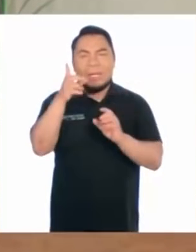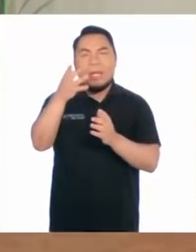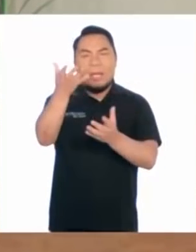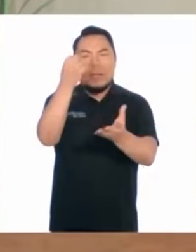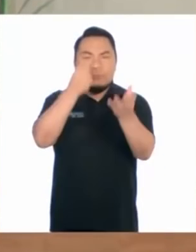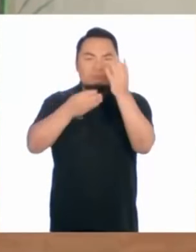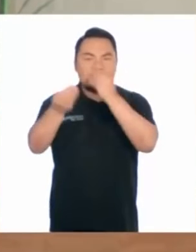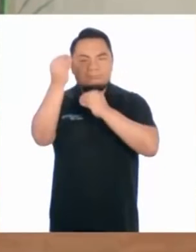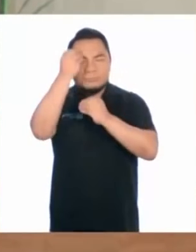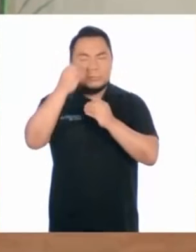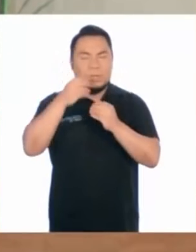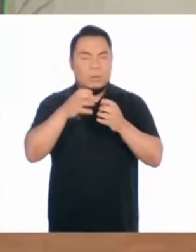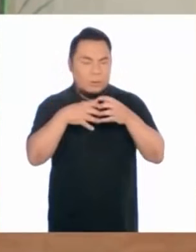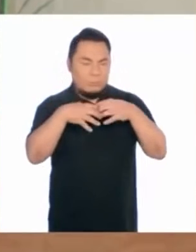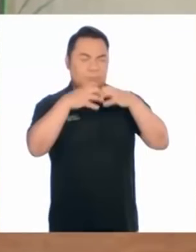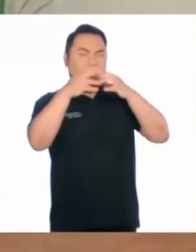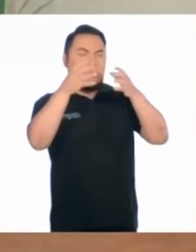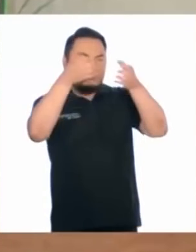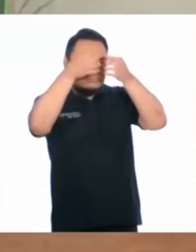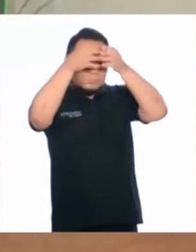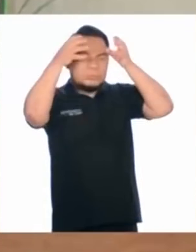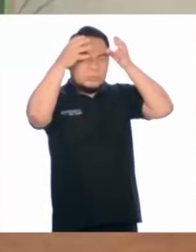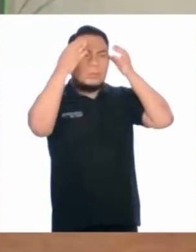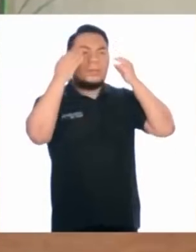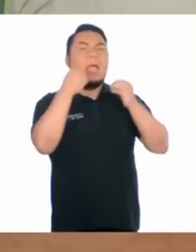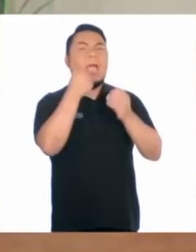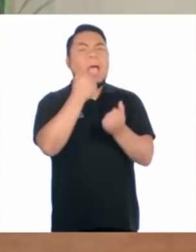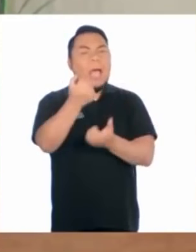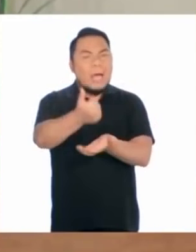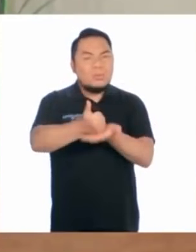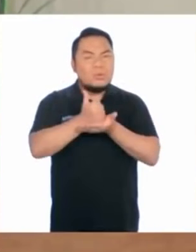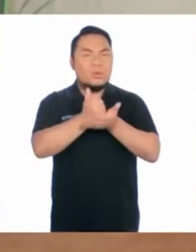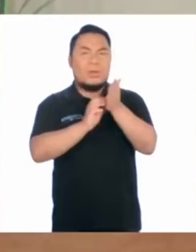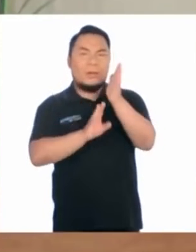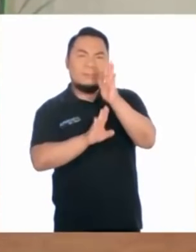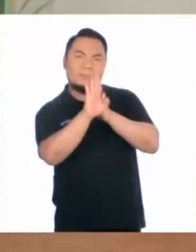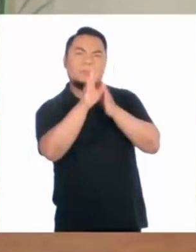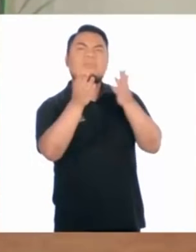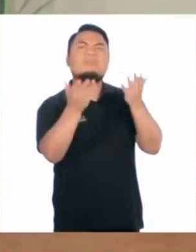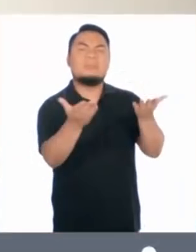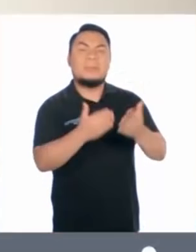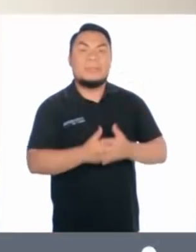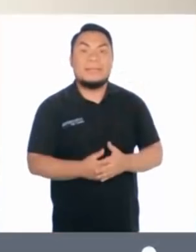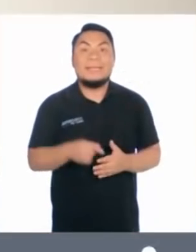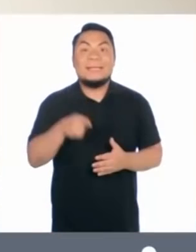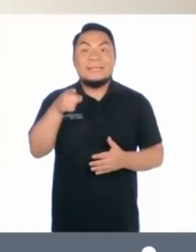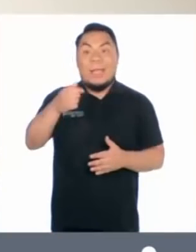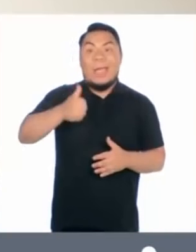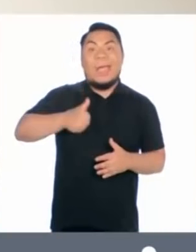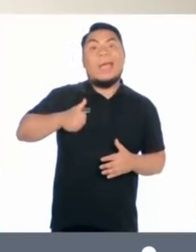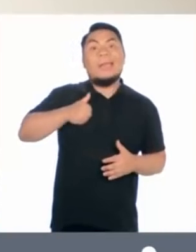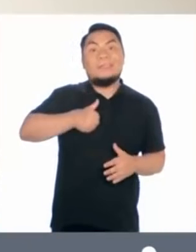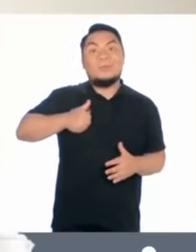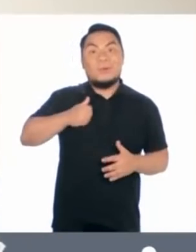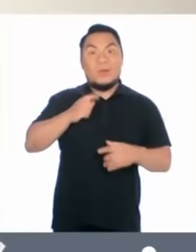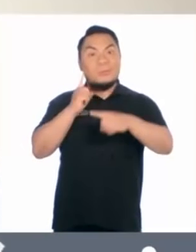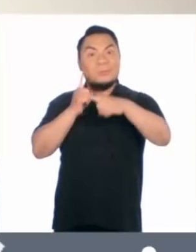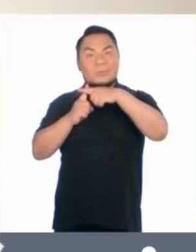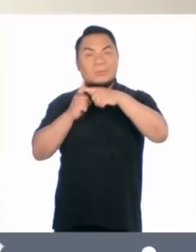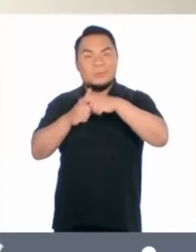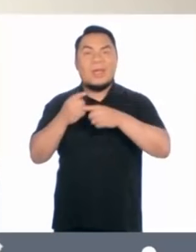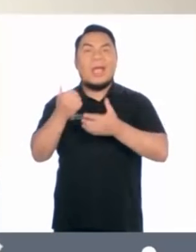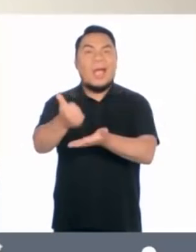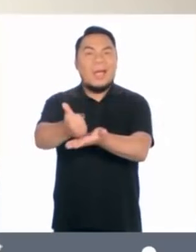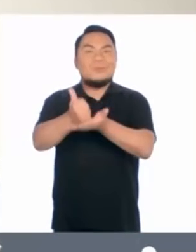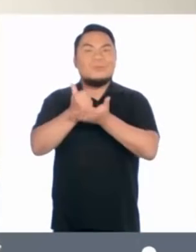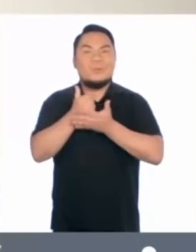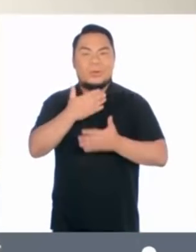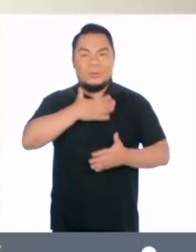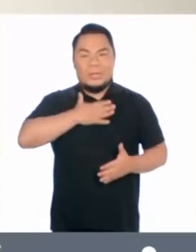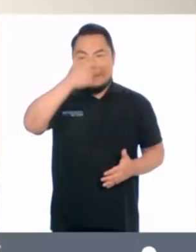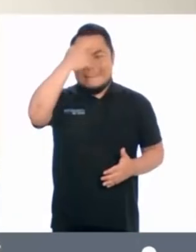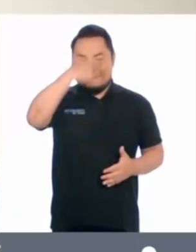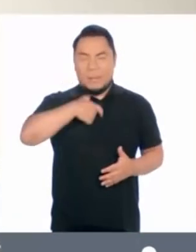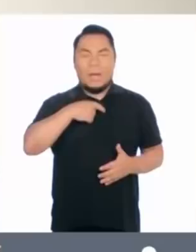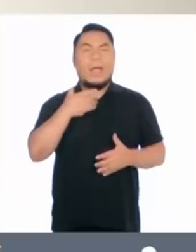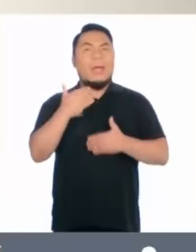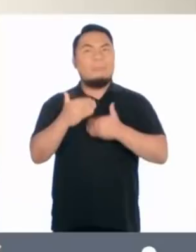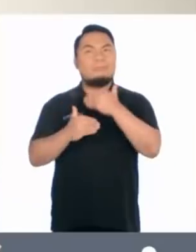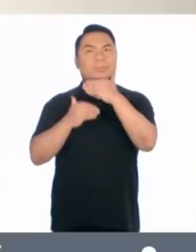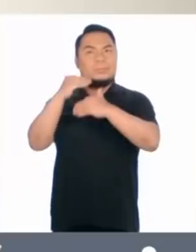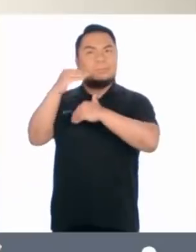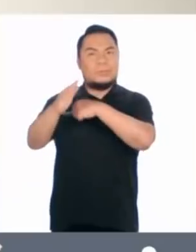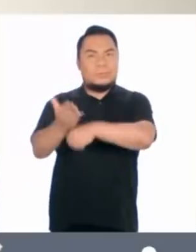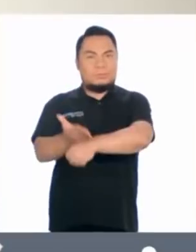desarrollar capacidades y potencialidades que nos ayuden a emprender? Trabajar estas aptitudes no solo nos ayudan a crecer como